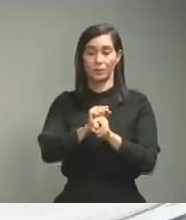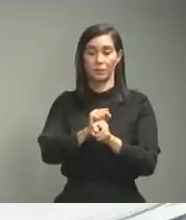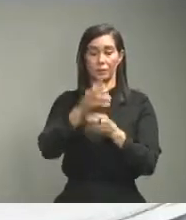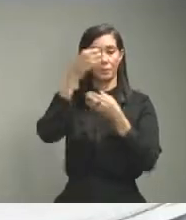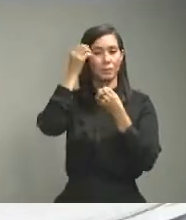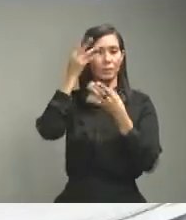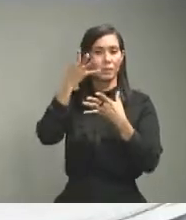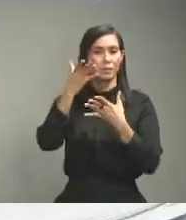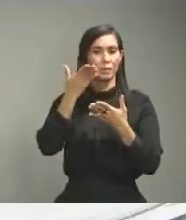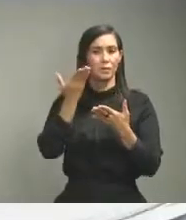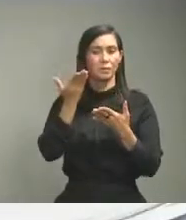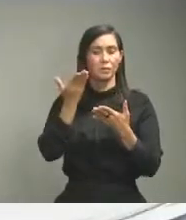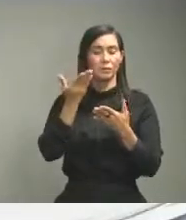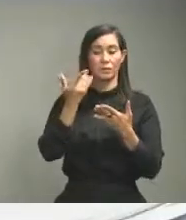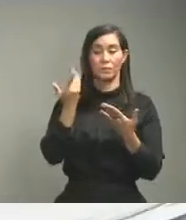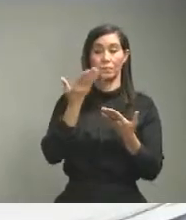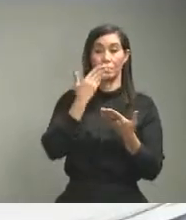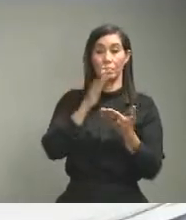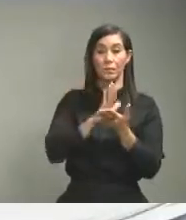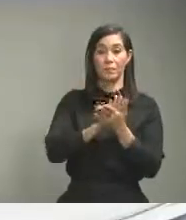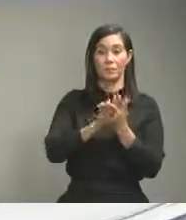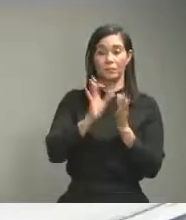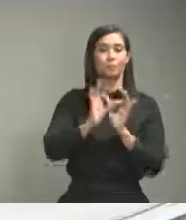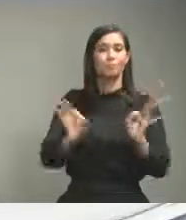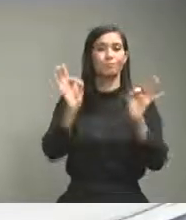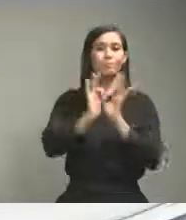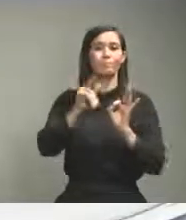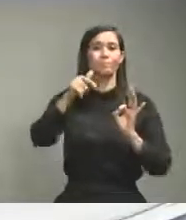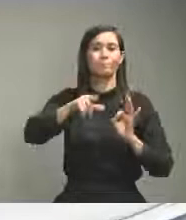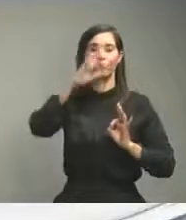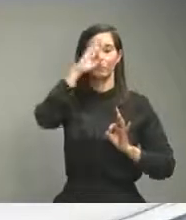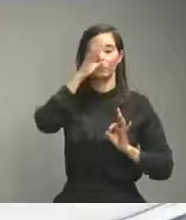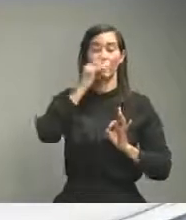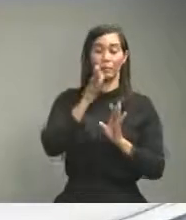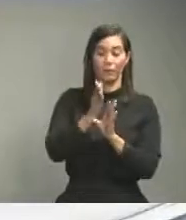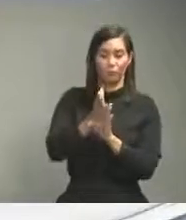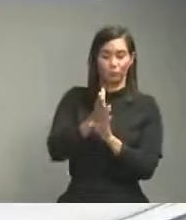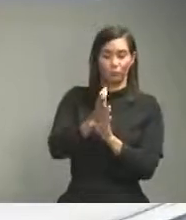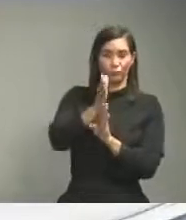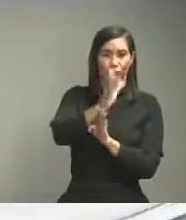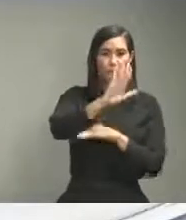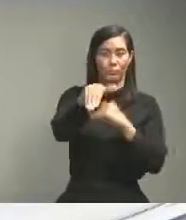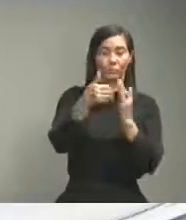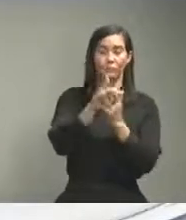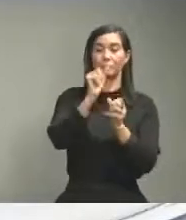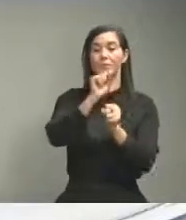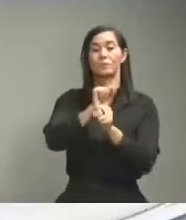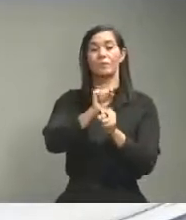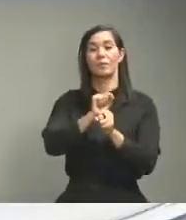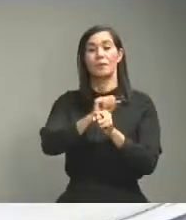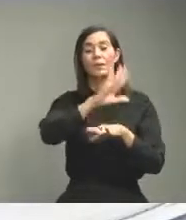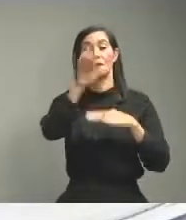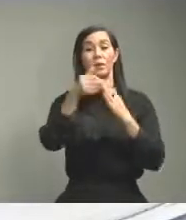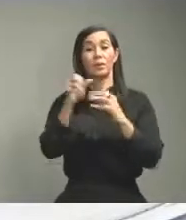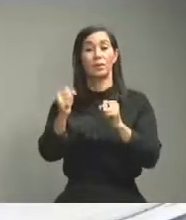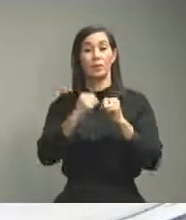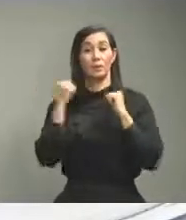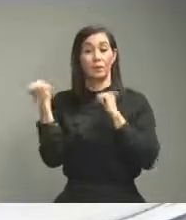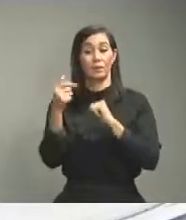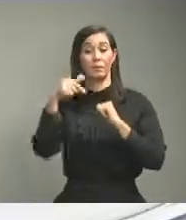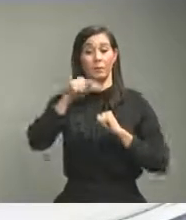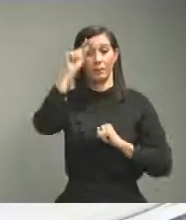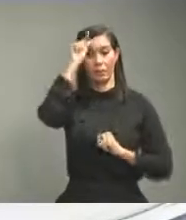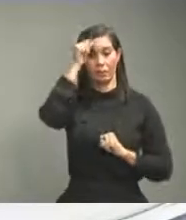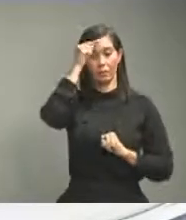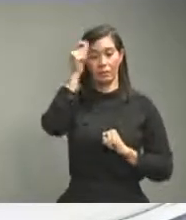nosotros lo importante para el país es alinear todo el trabajo de todas las fuerzas del gobierno y